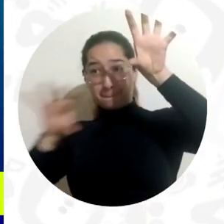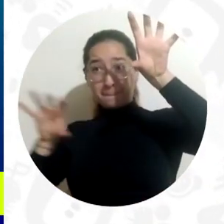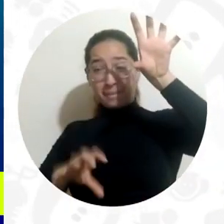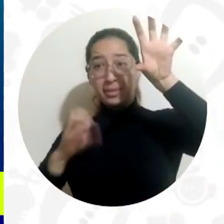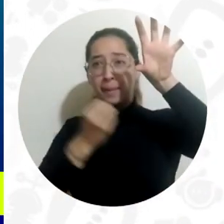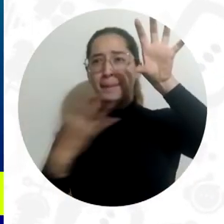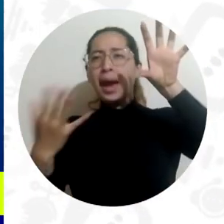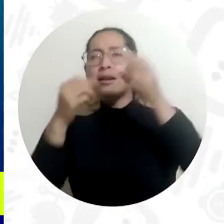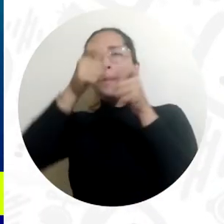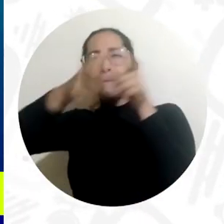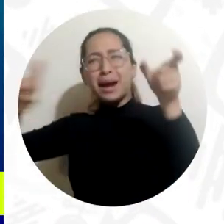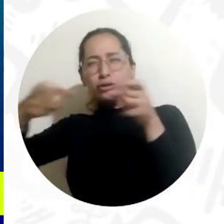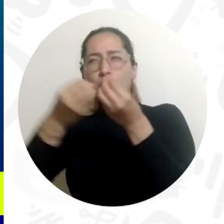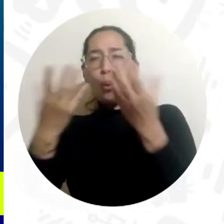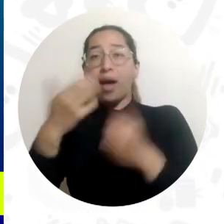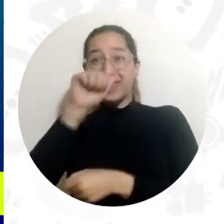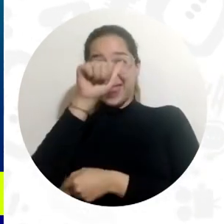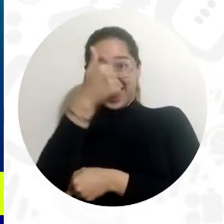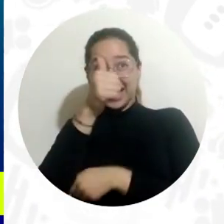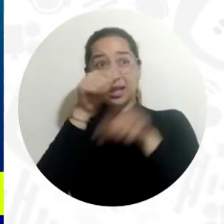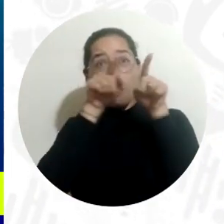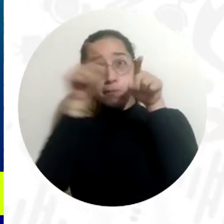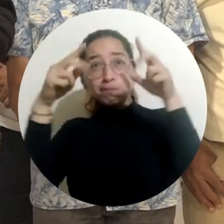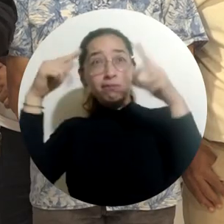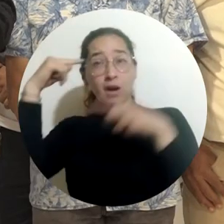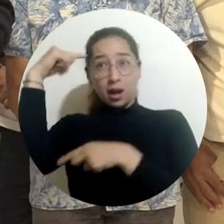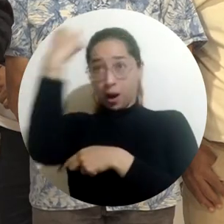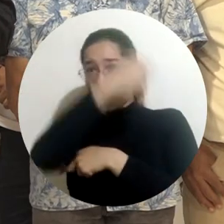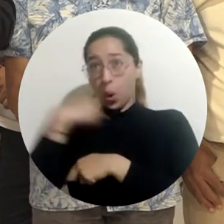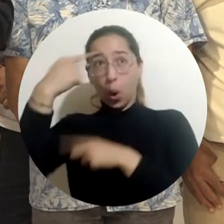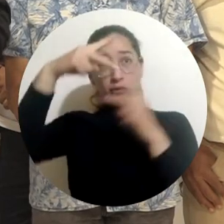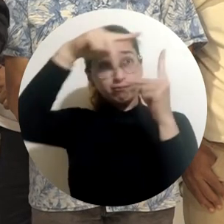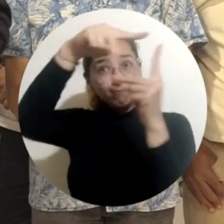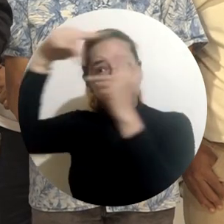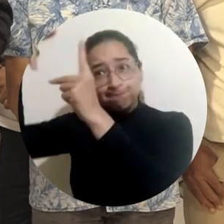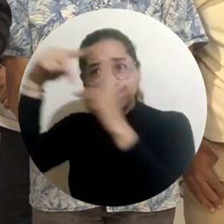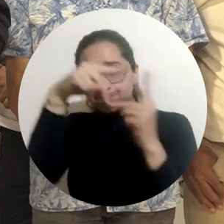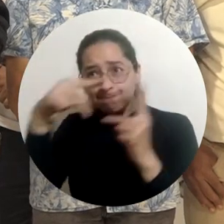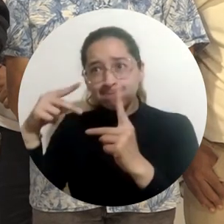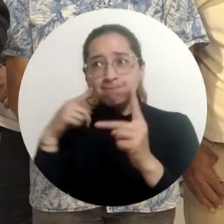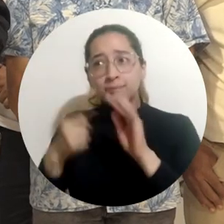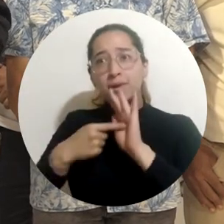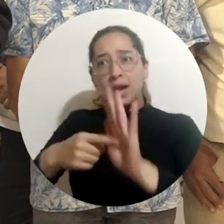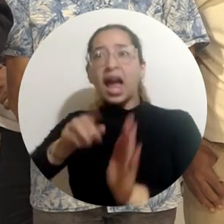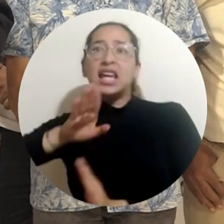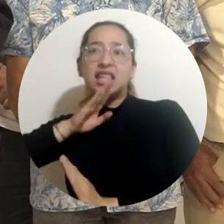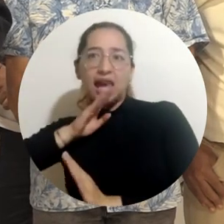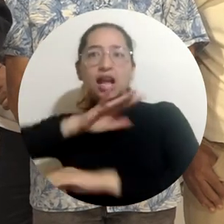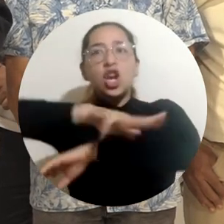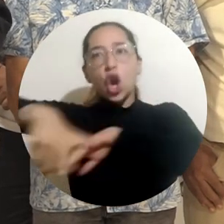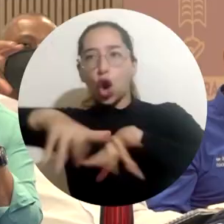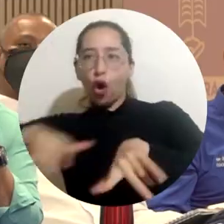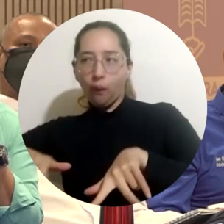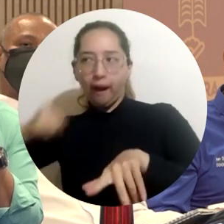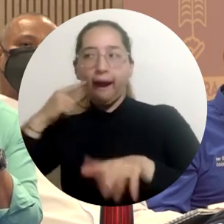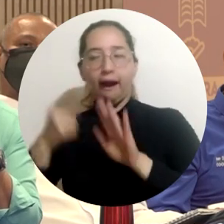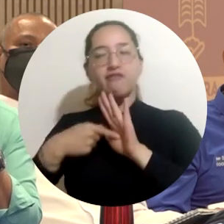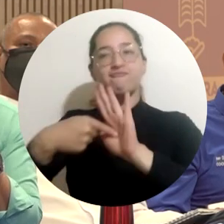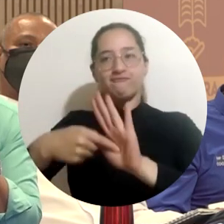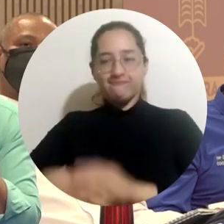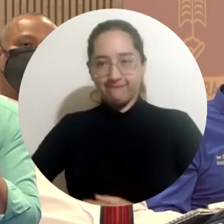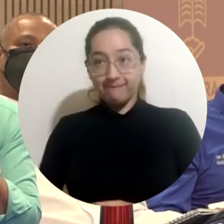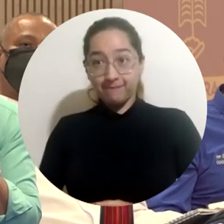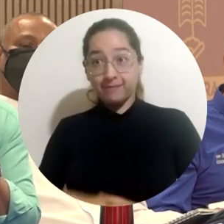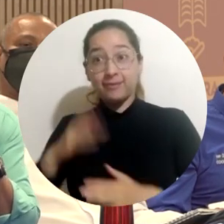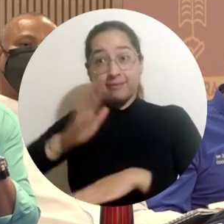de 10 de las personas que hasta el momento hemos obtenido información que está detrás de estos hechos de hurto. El rector